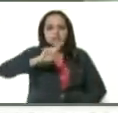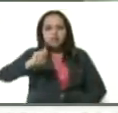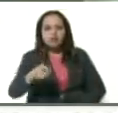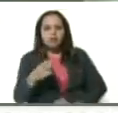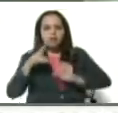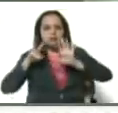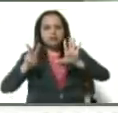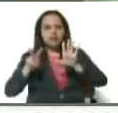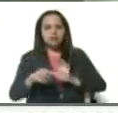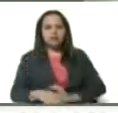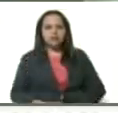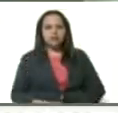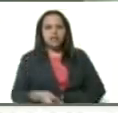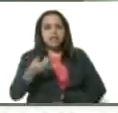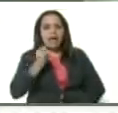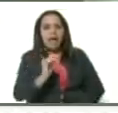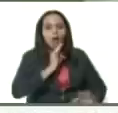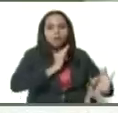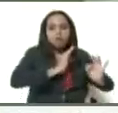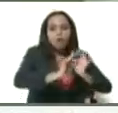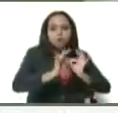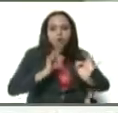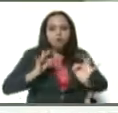es el que multiplica el virus.